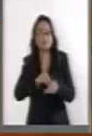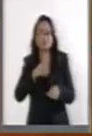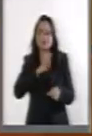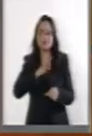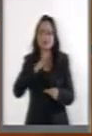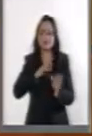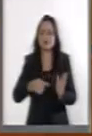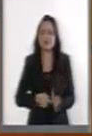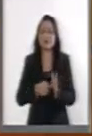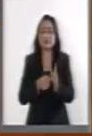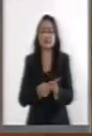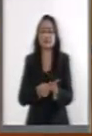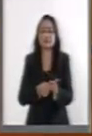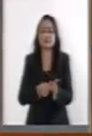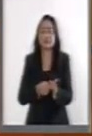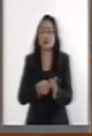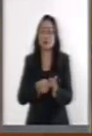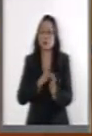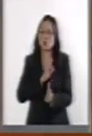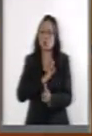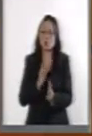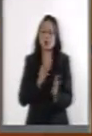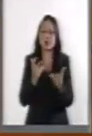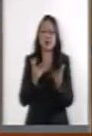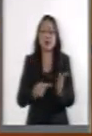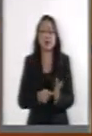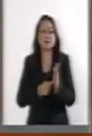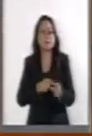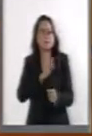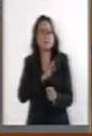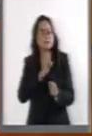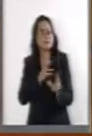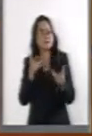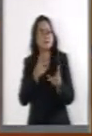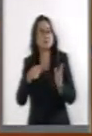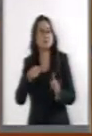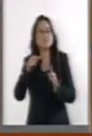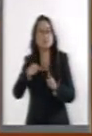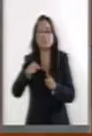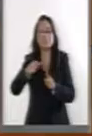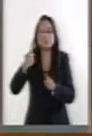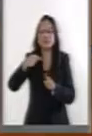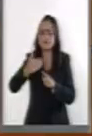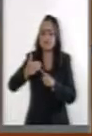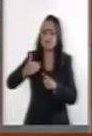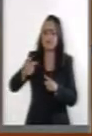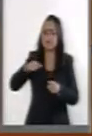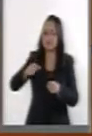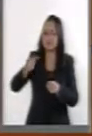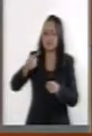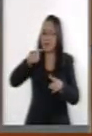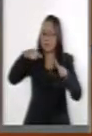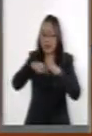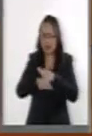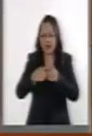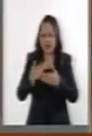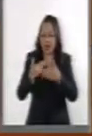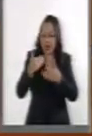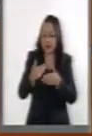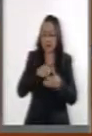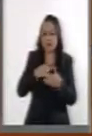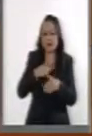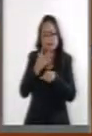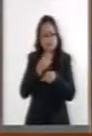autocomposición, una etapa de conciliación previa a la imposición de la demanda, que si